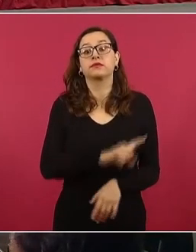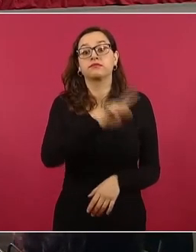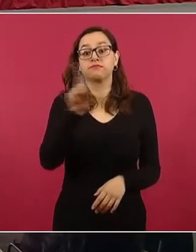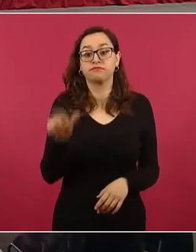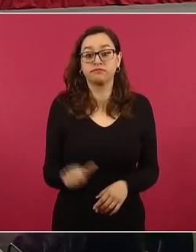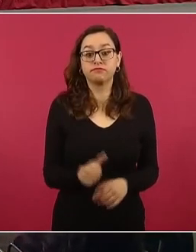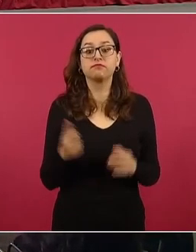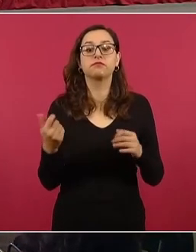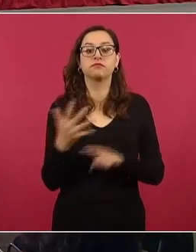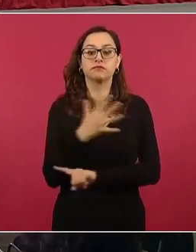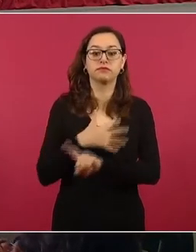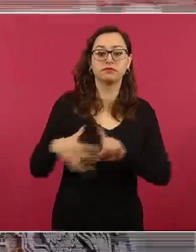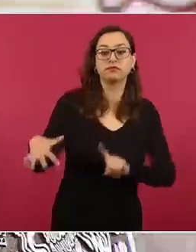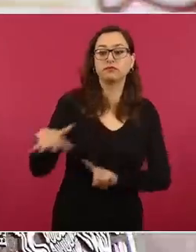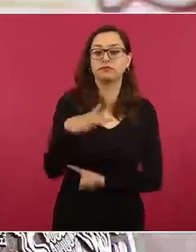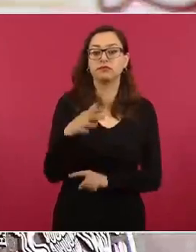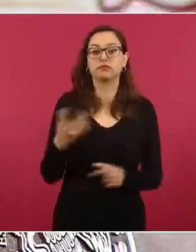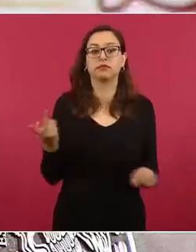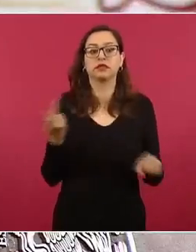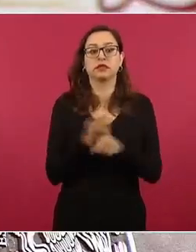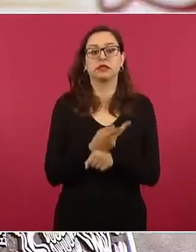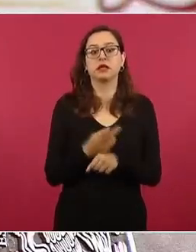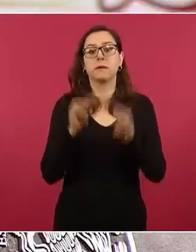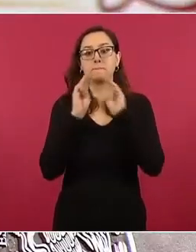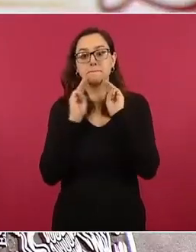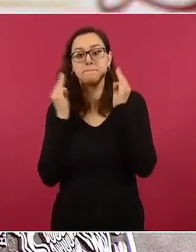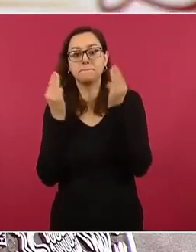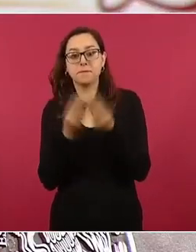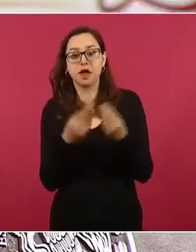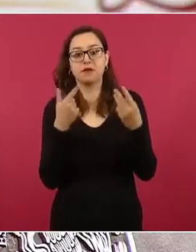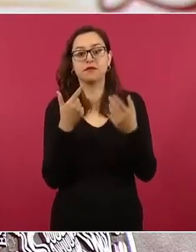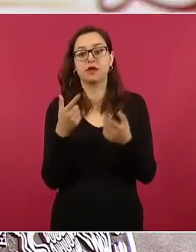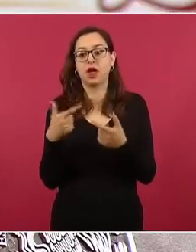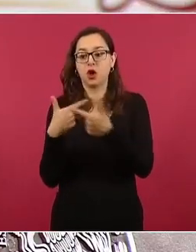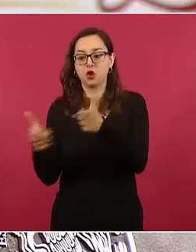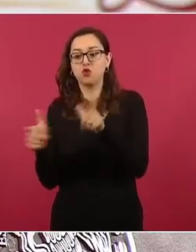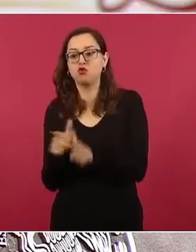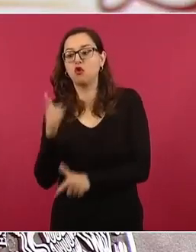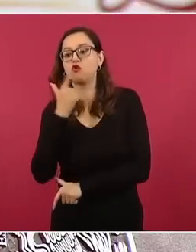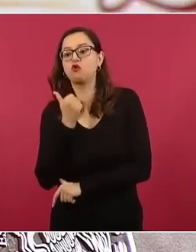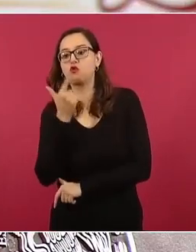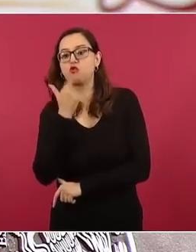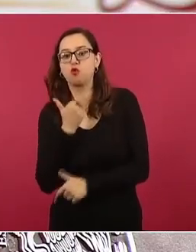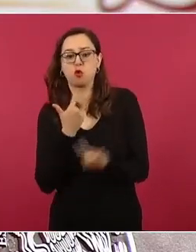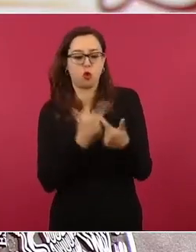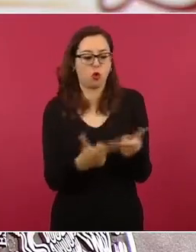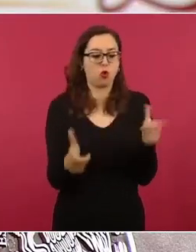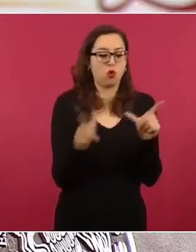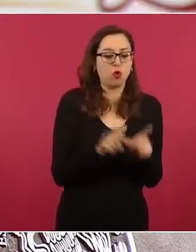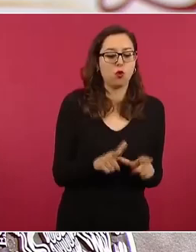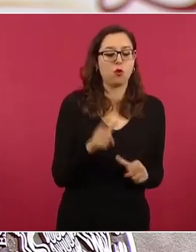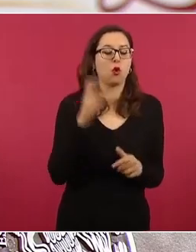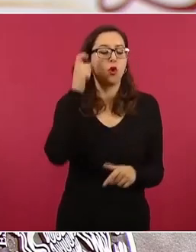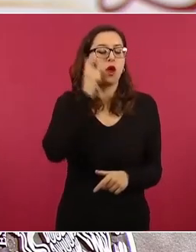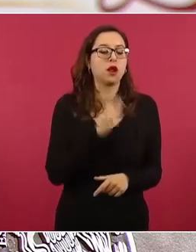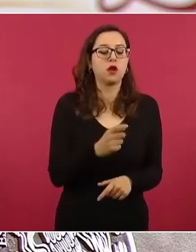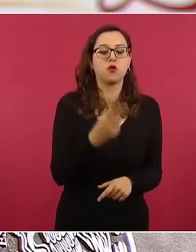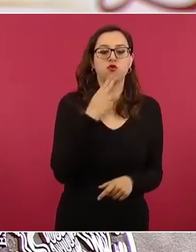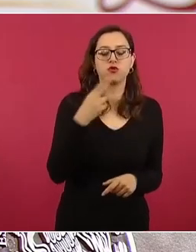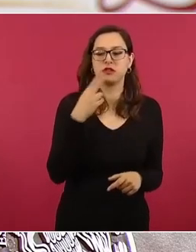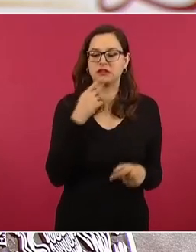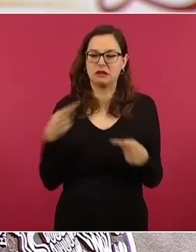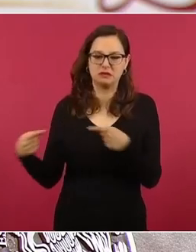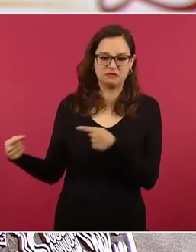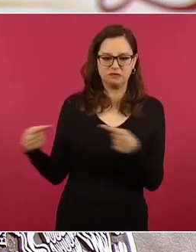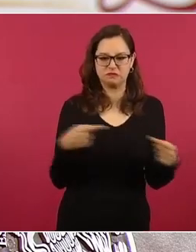de una disputa por la plaza para el trasiego de drogas entre el Grupo de los Rojos y el Grupo de Guerreros Unidos. Y donde hay un